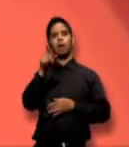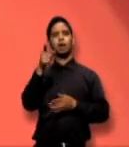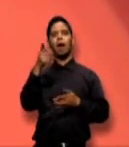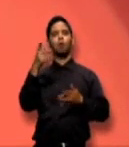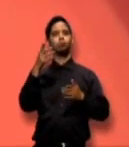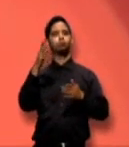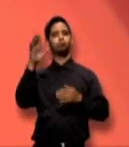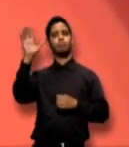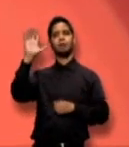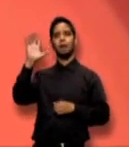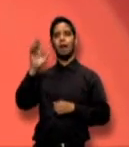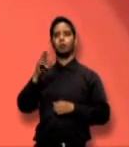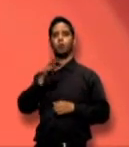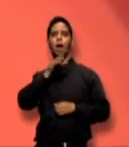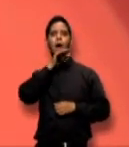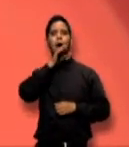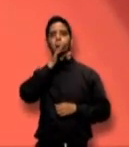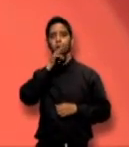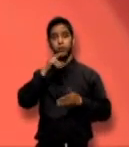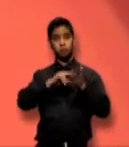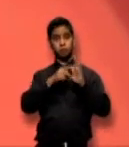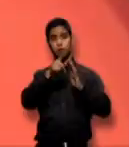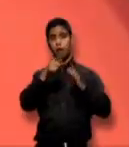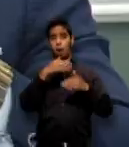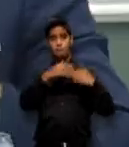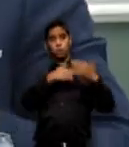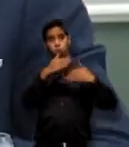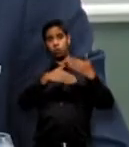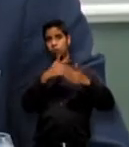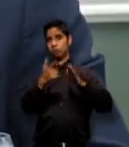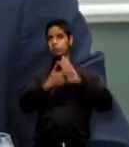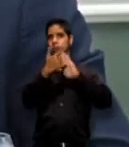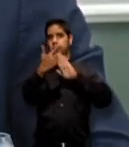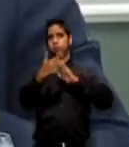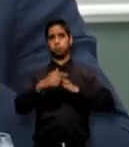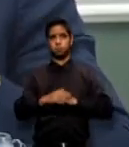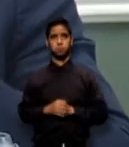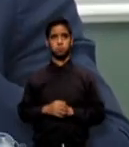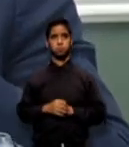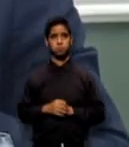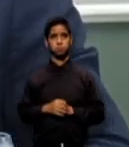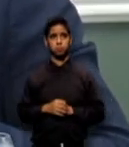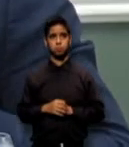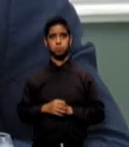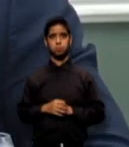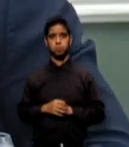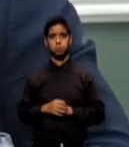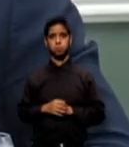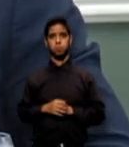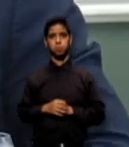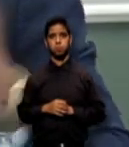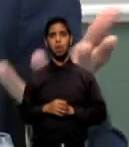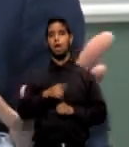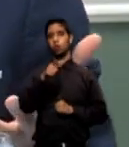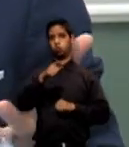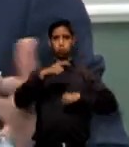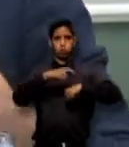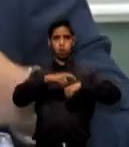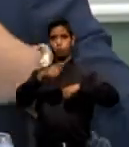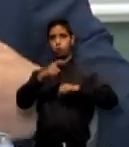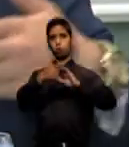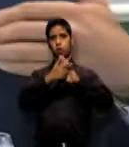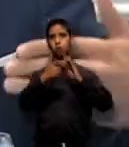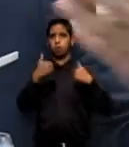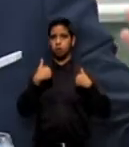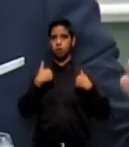representando un proceso ilegal que busca poner en orden. Le dimos la opción en lo que el instrumento legal lo teníamos